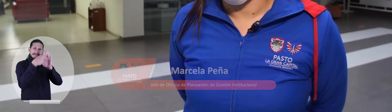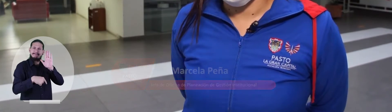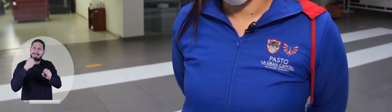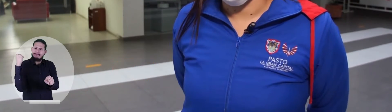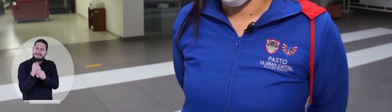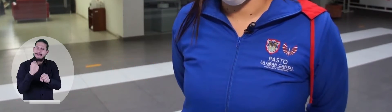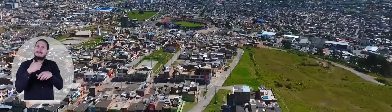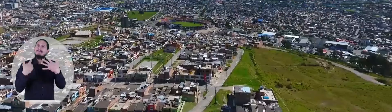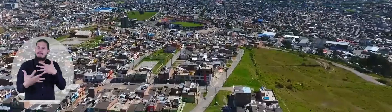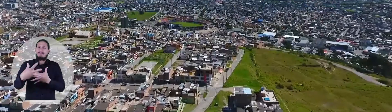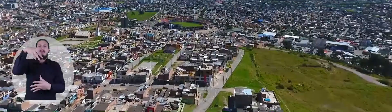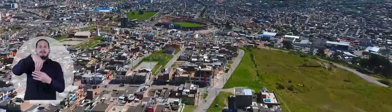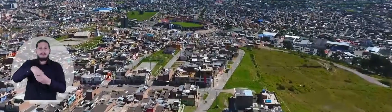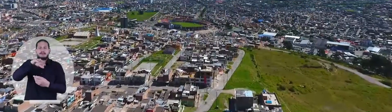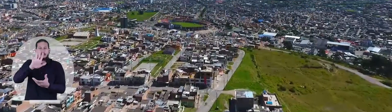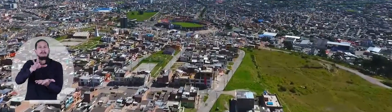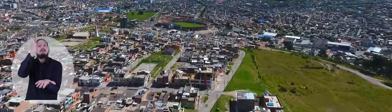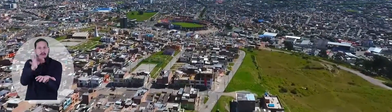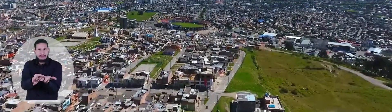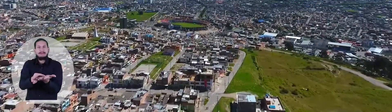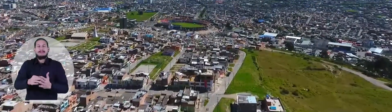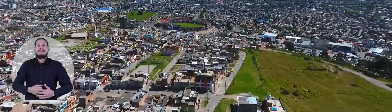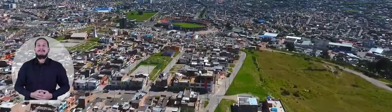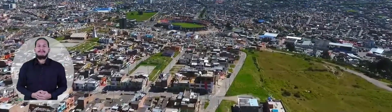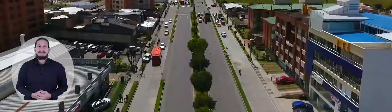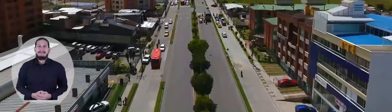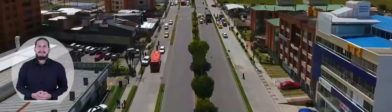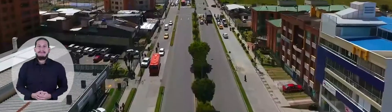liderando cada una de las políticas que hacen parte de este modelo.